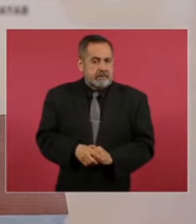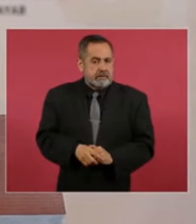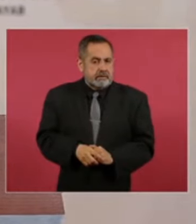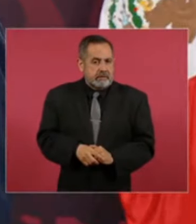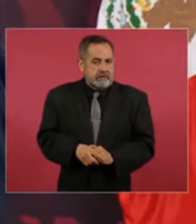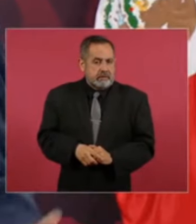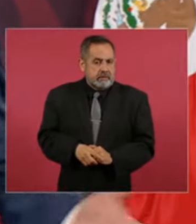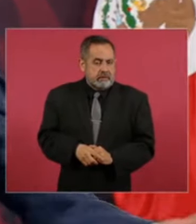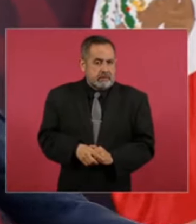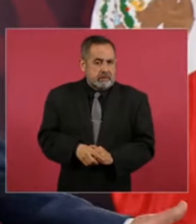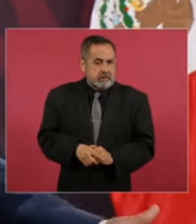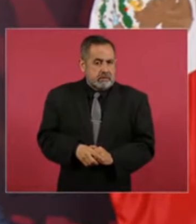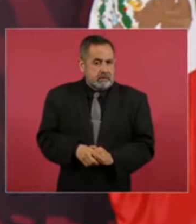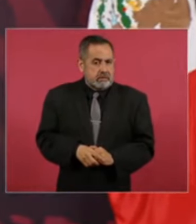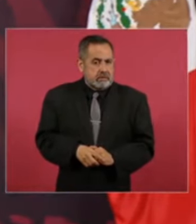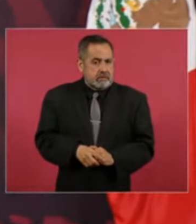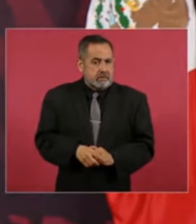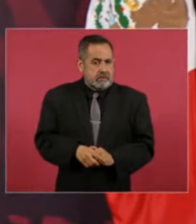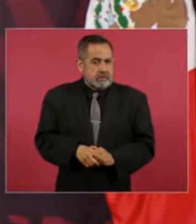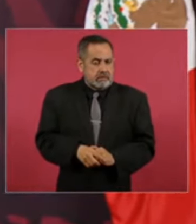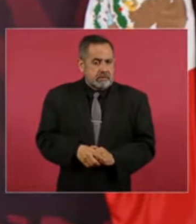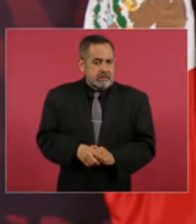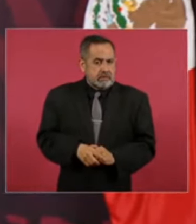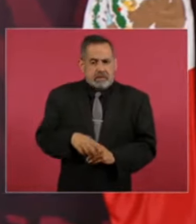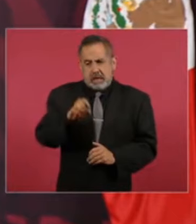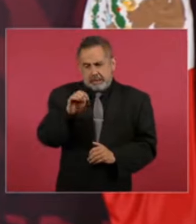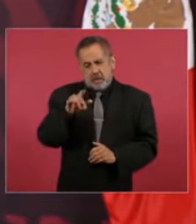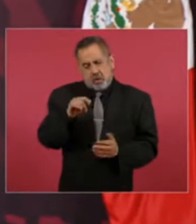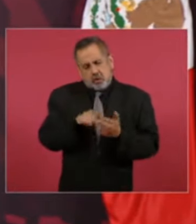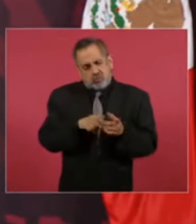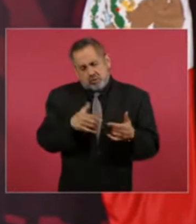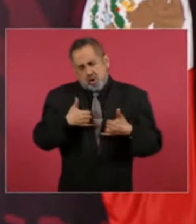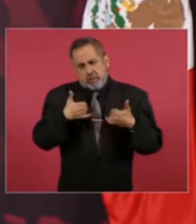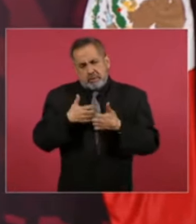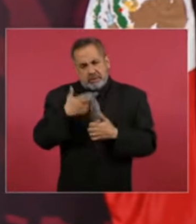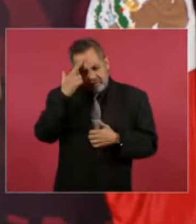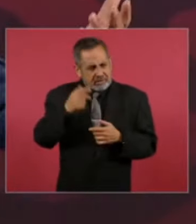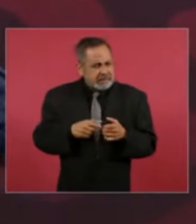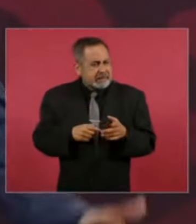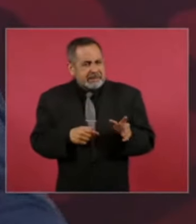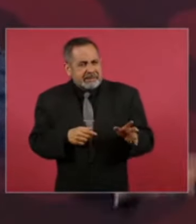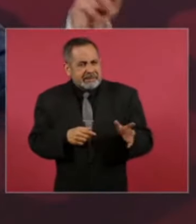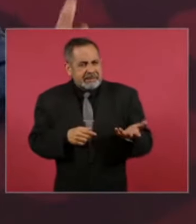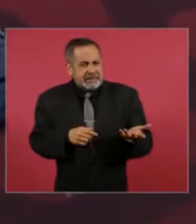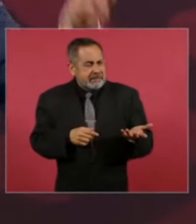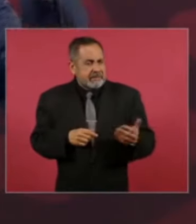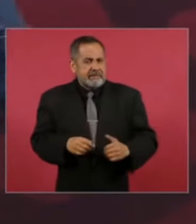pero pues con razón le dice es que si